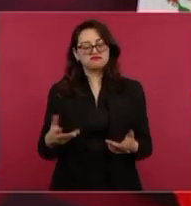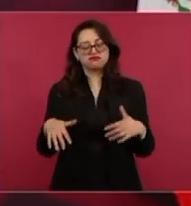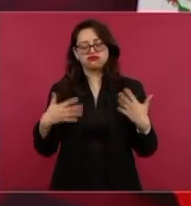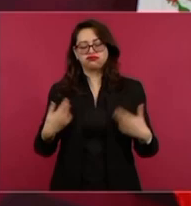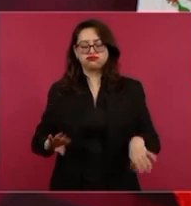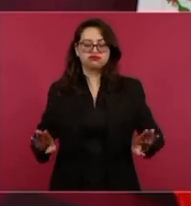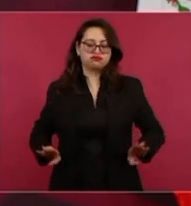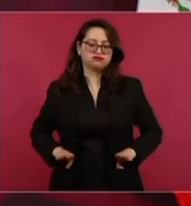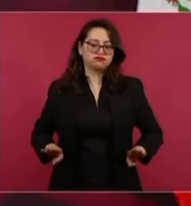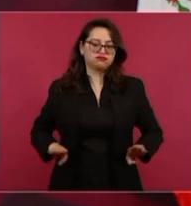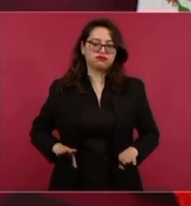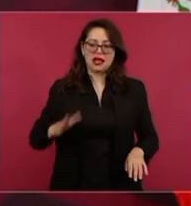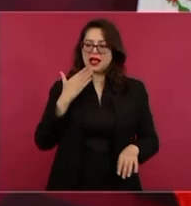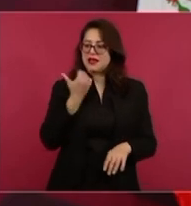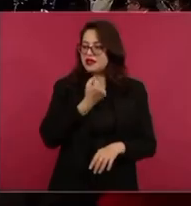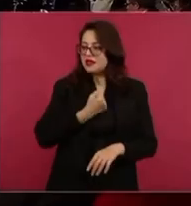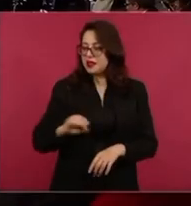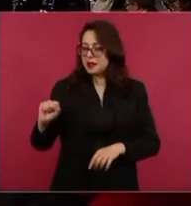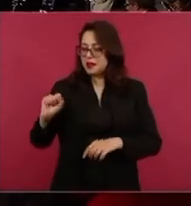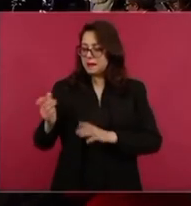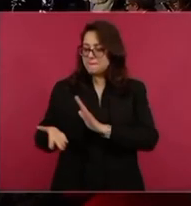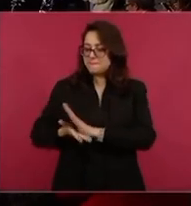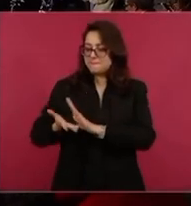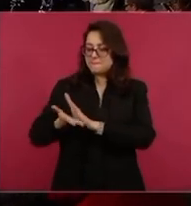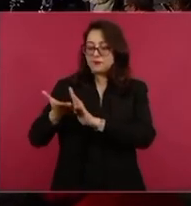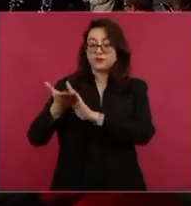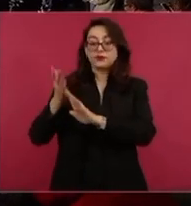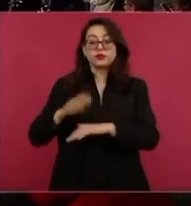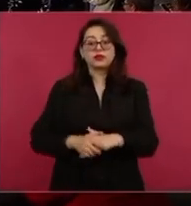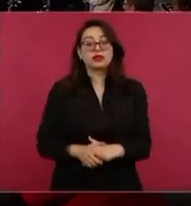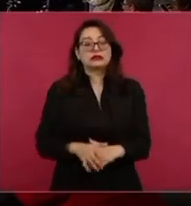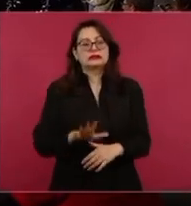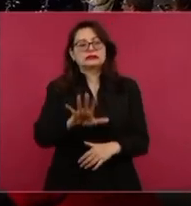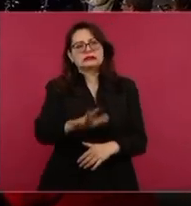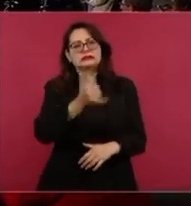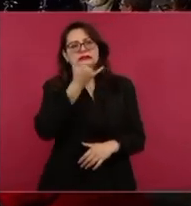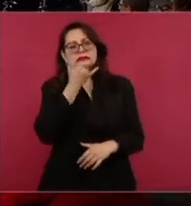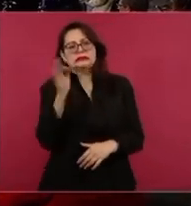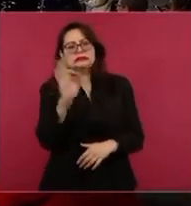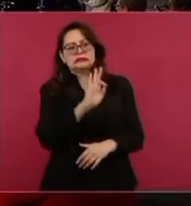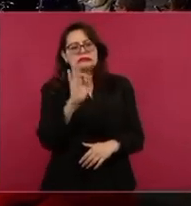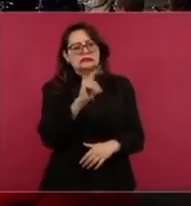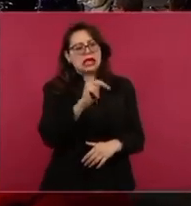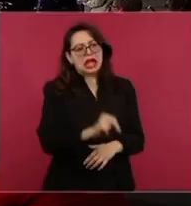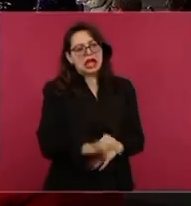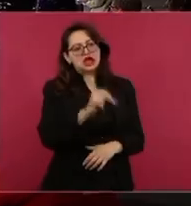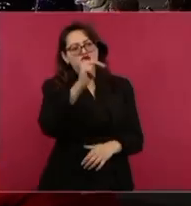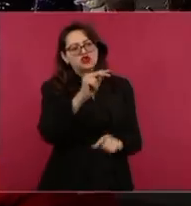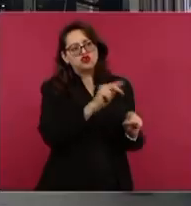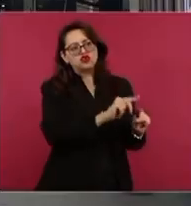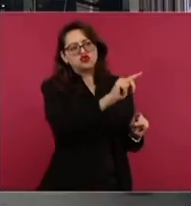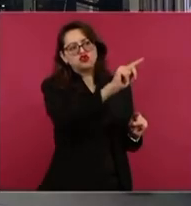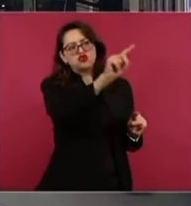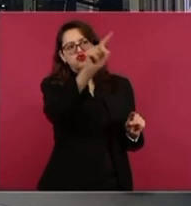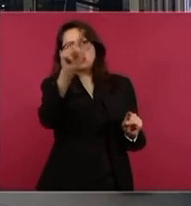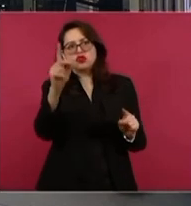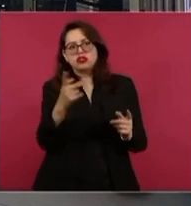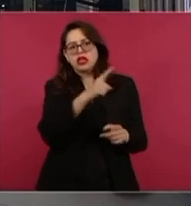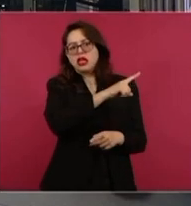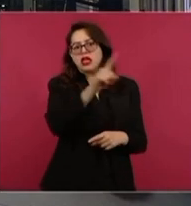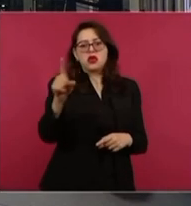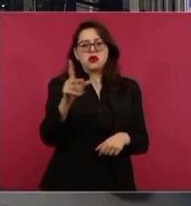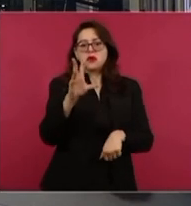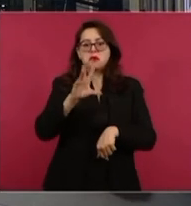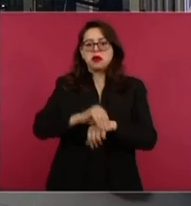pieza. Y si estos concesionarios no aceptaran, entonces el Estado mexicano convocaría a otros empresarios